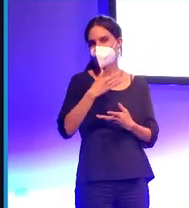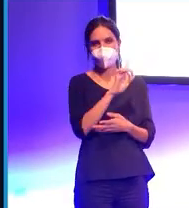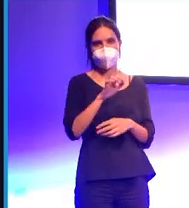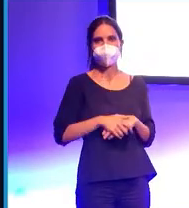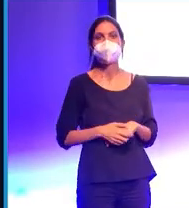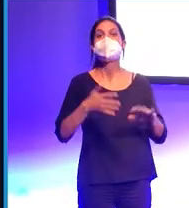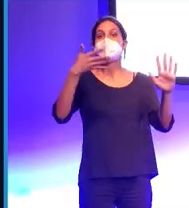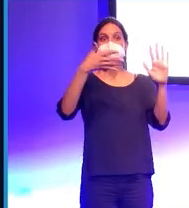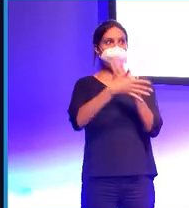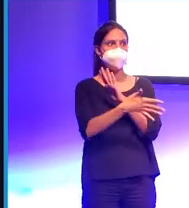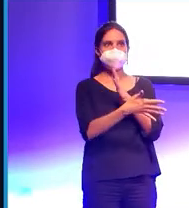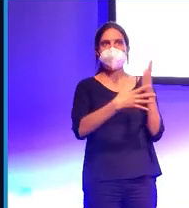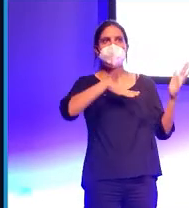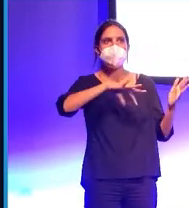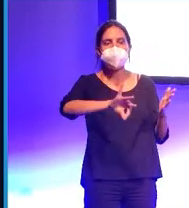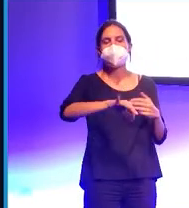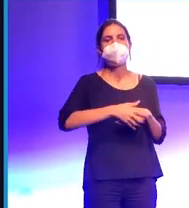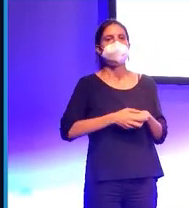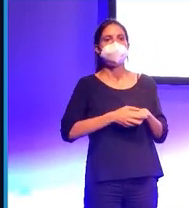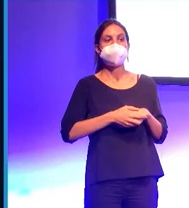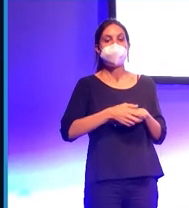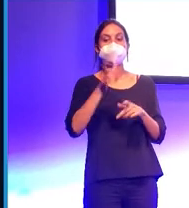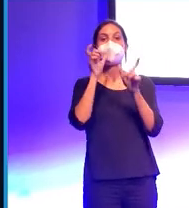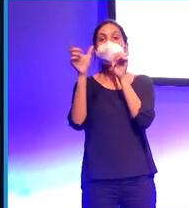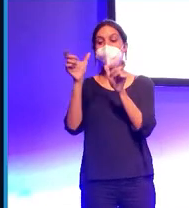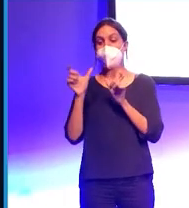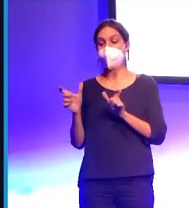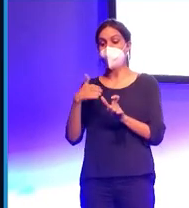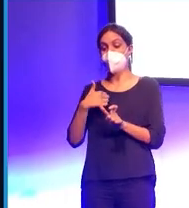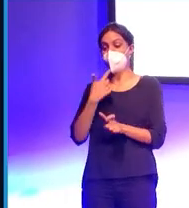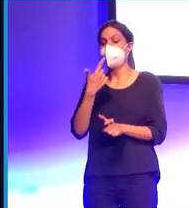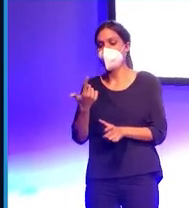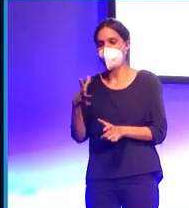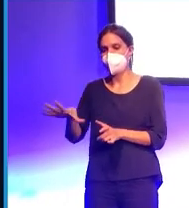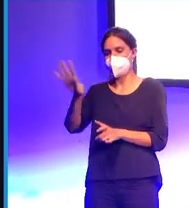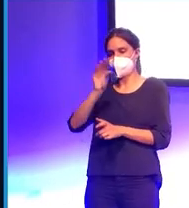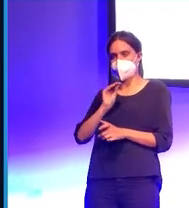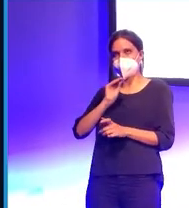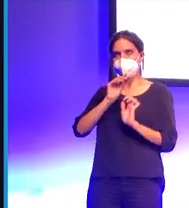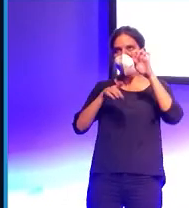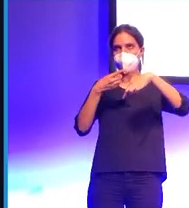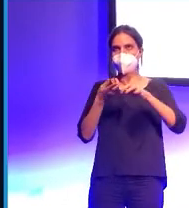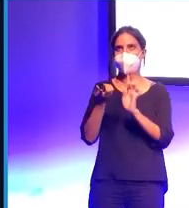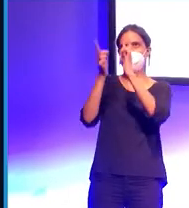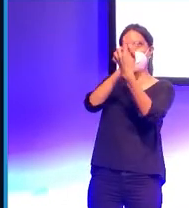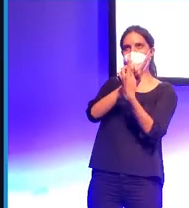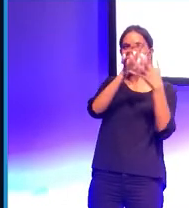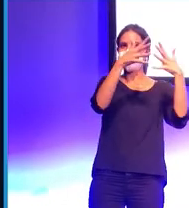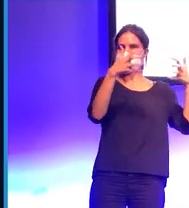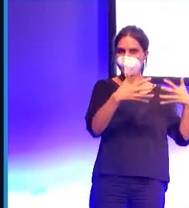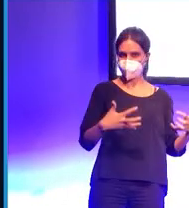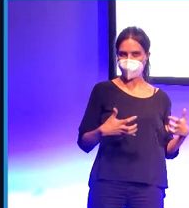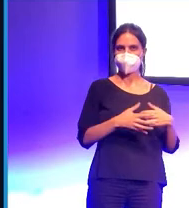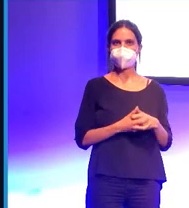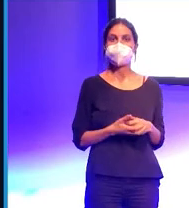robots que puedan entender las palabras que yo digo con mi voz y transcribirlas a texto. Luego necesitamos técnicas